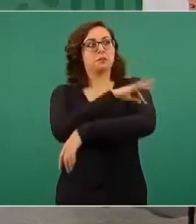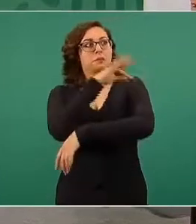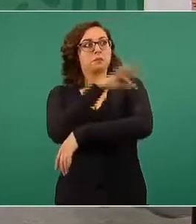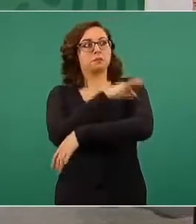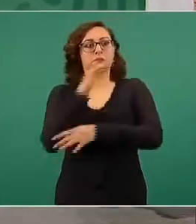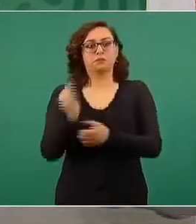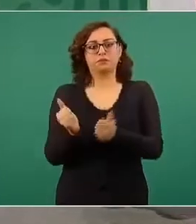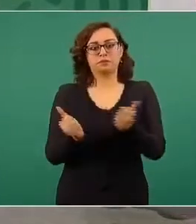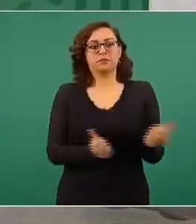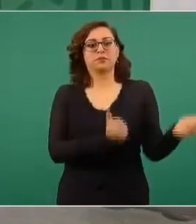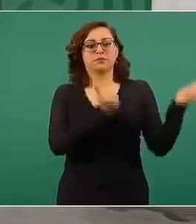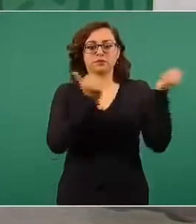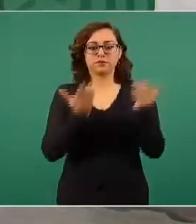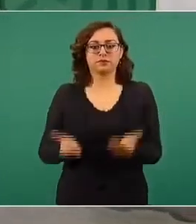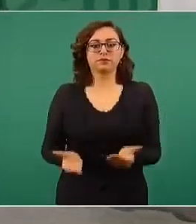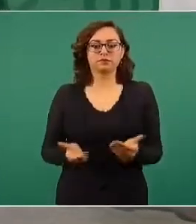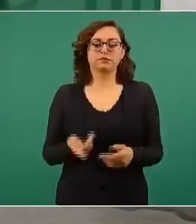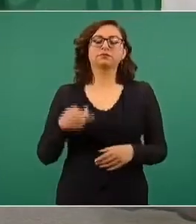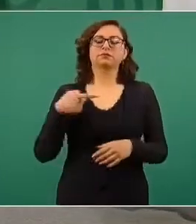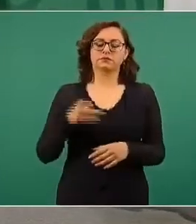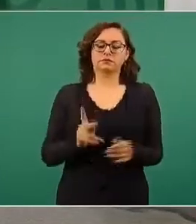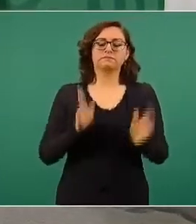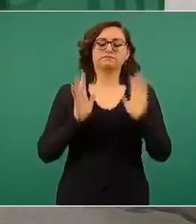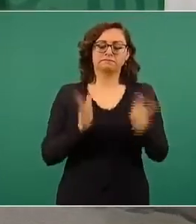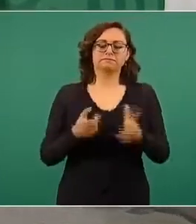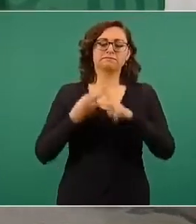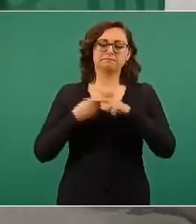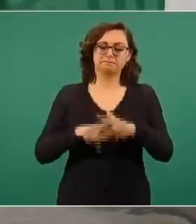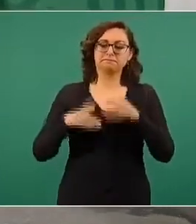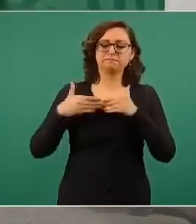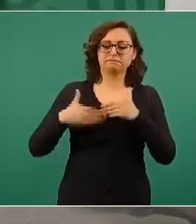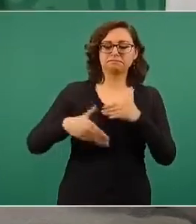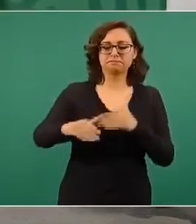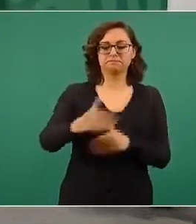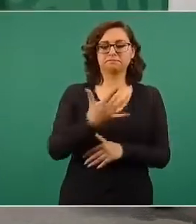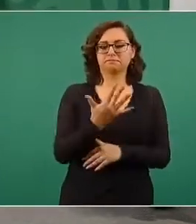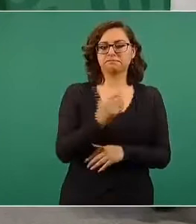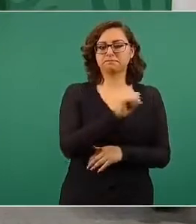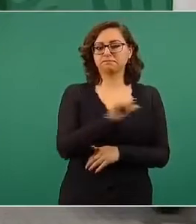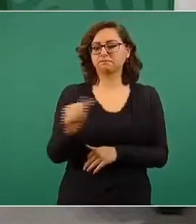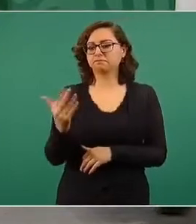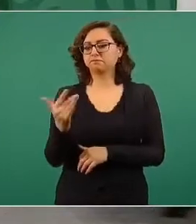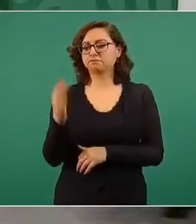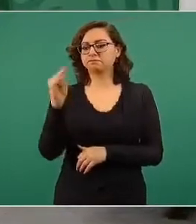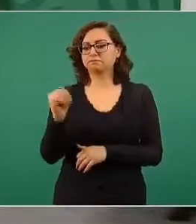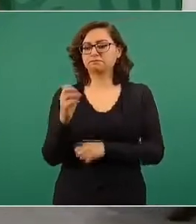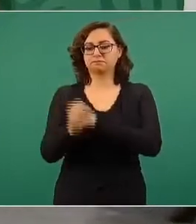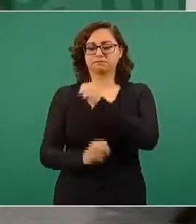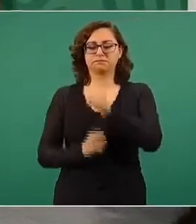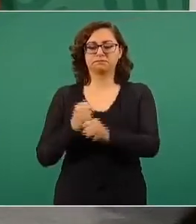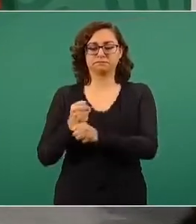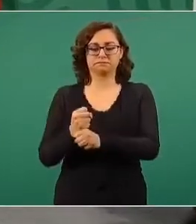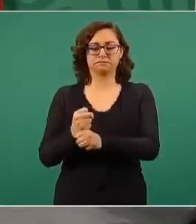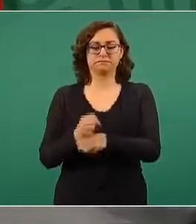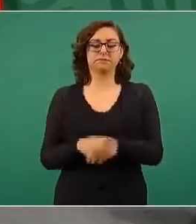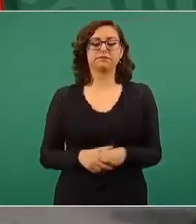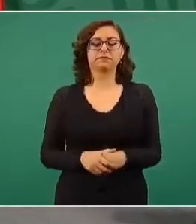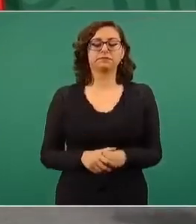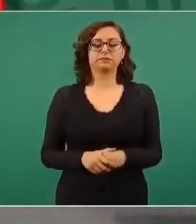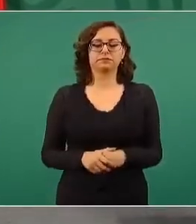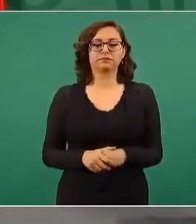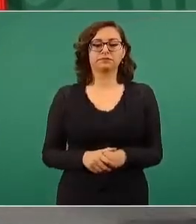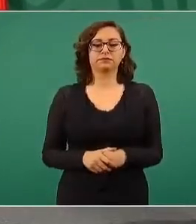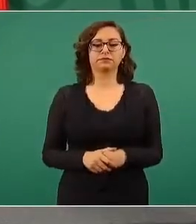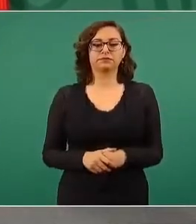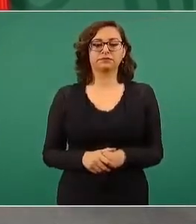pero ya vamos a comenzar de 50 a 59. Esto tiene que ver mucho,